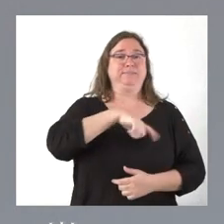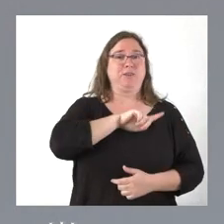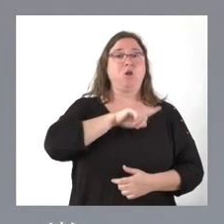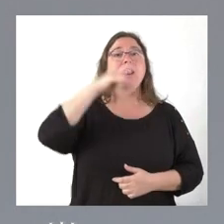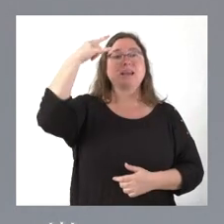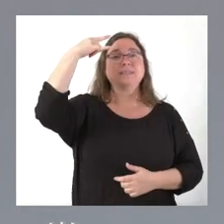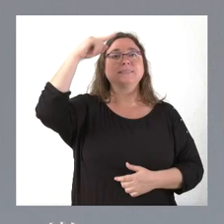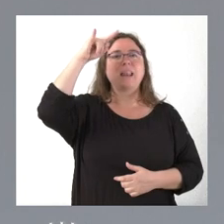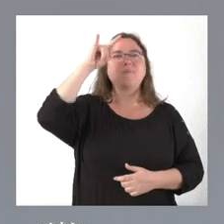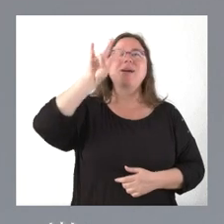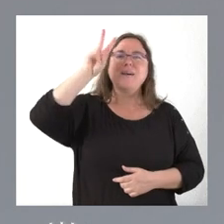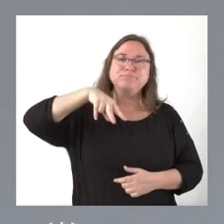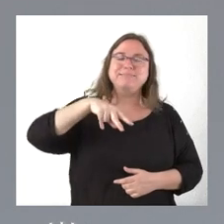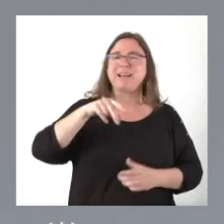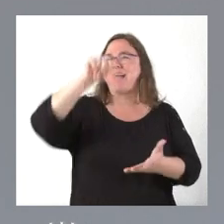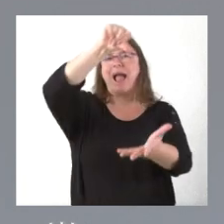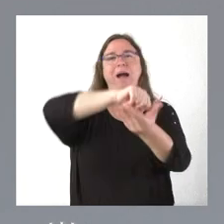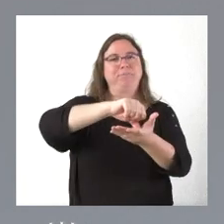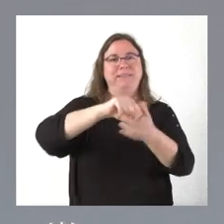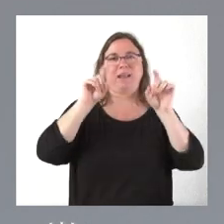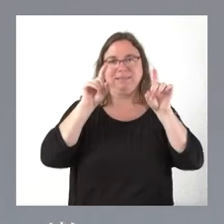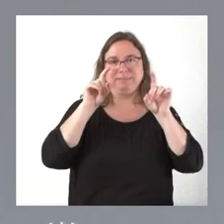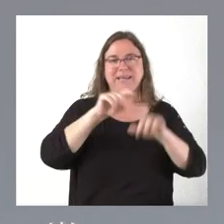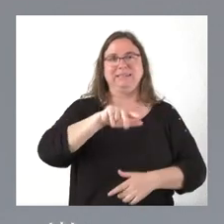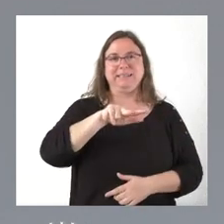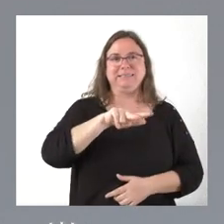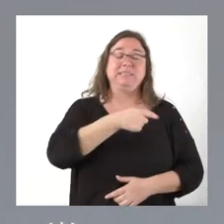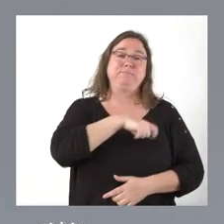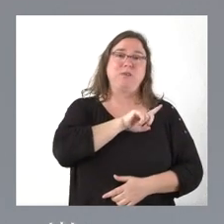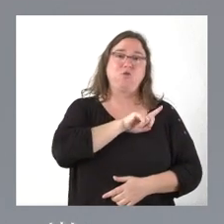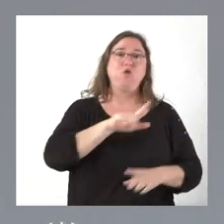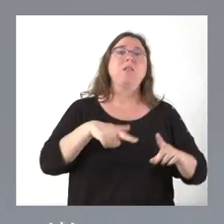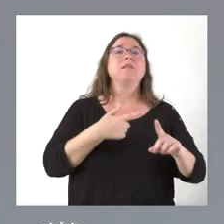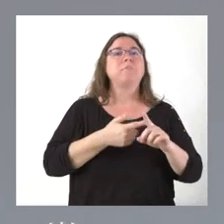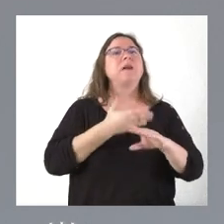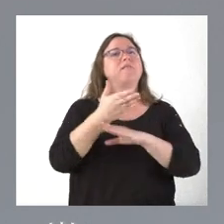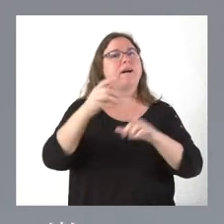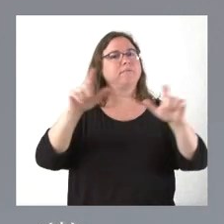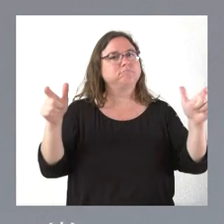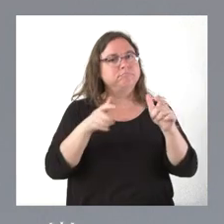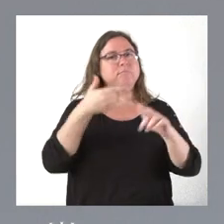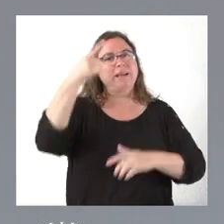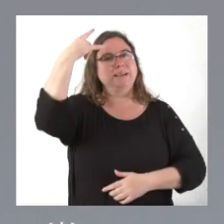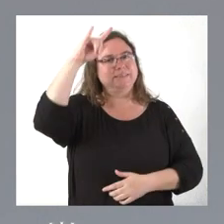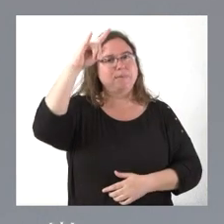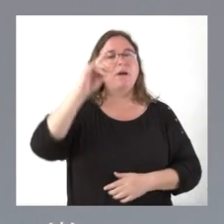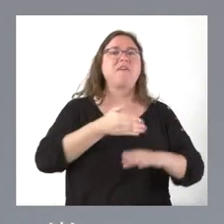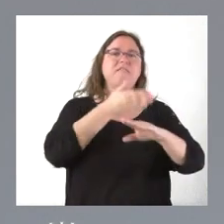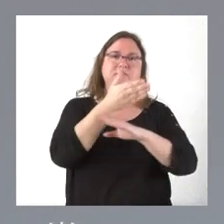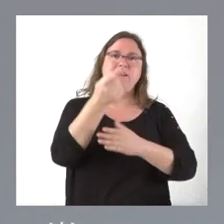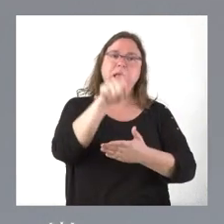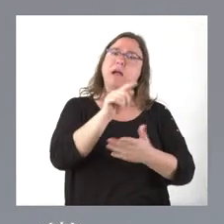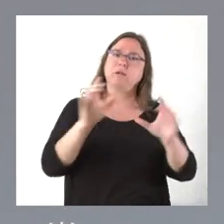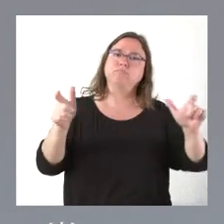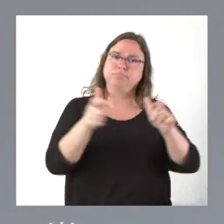es la capital de la enseñanza del español y la Comisión de Asales también va a ir a Salamanca, también va a ir al CIL y también se va a reunir ahí.